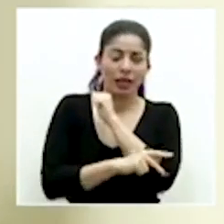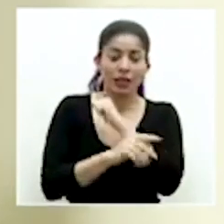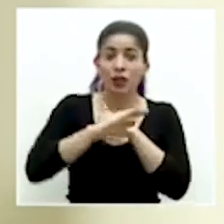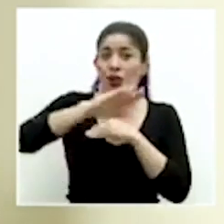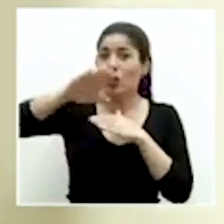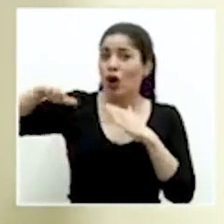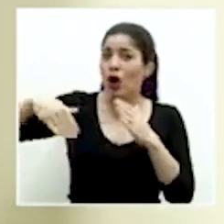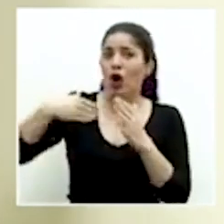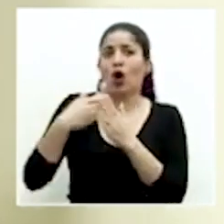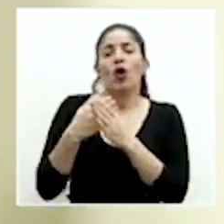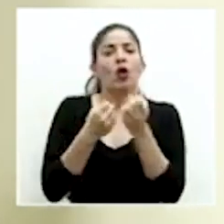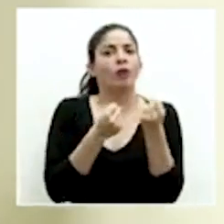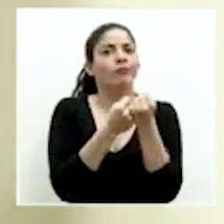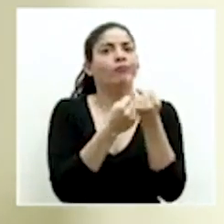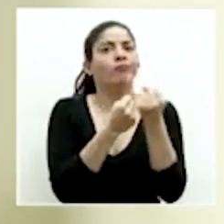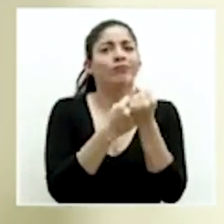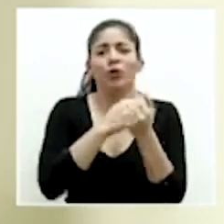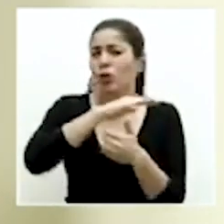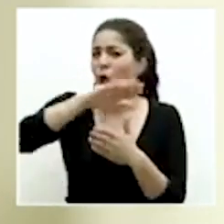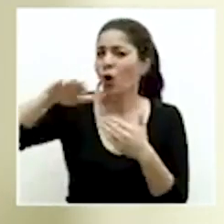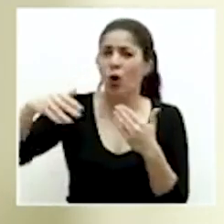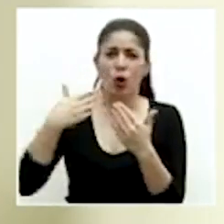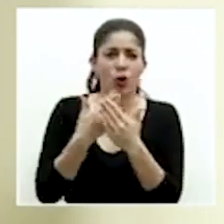hemos ido sumando, todos, todos.